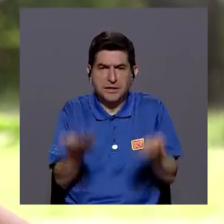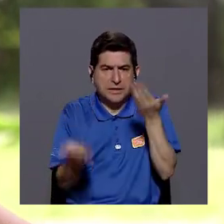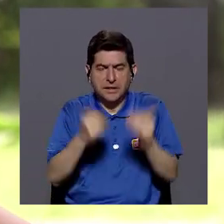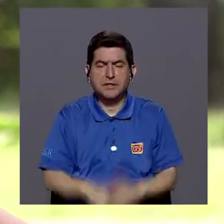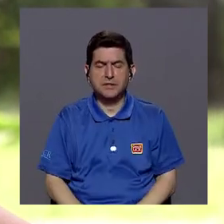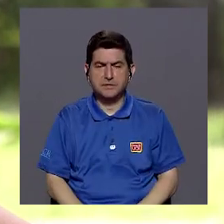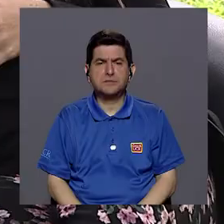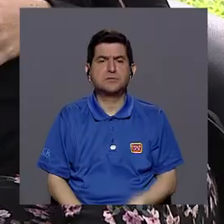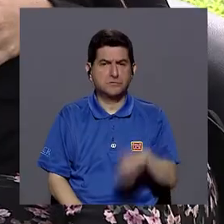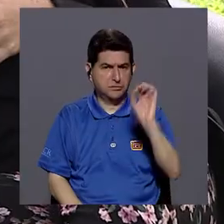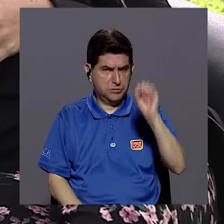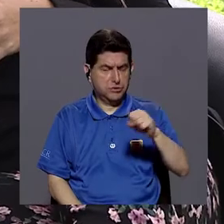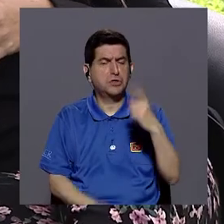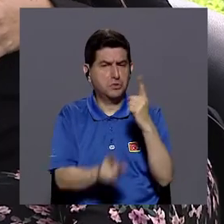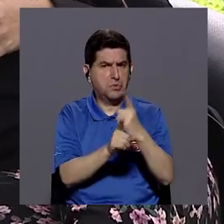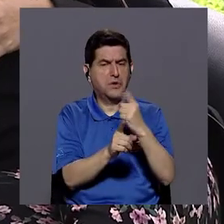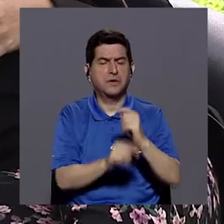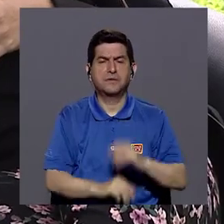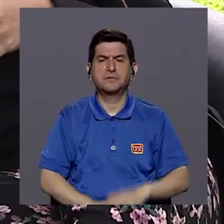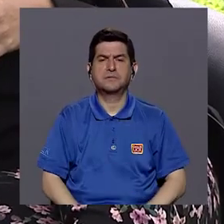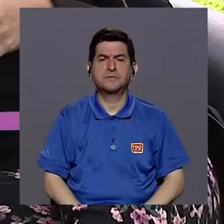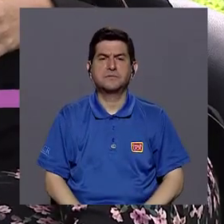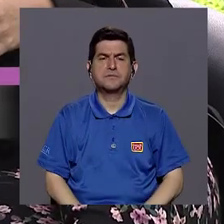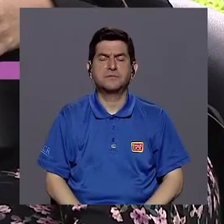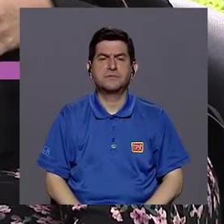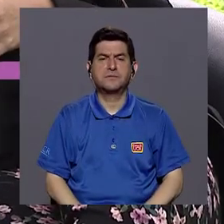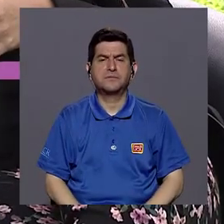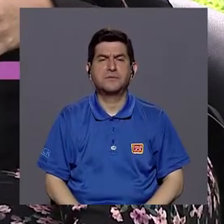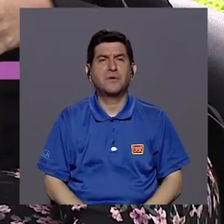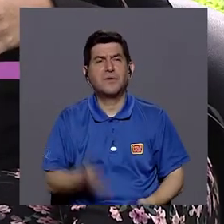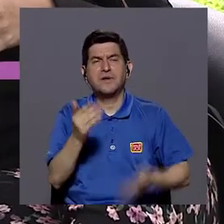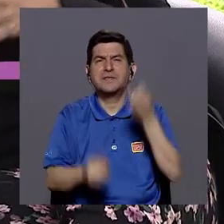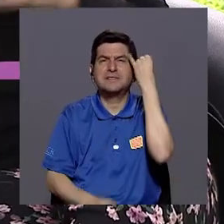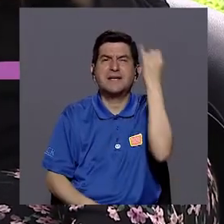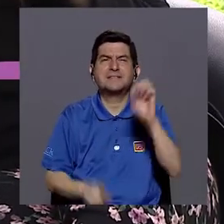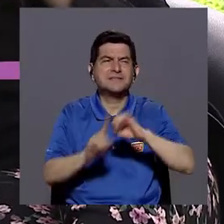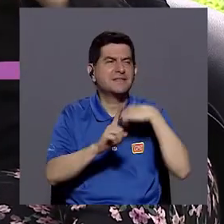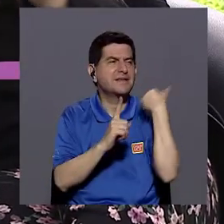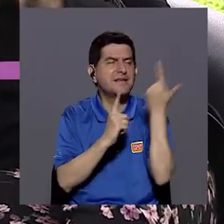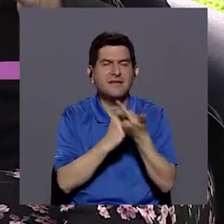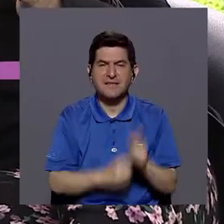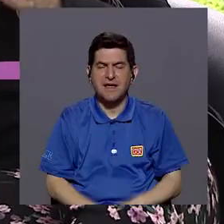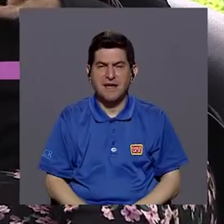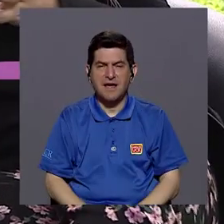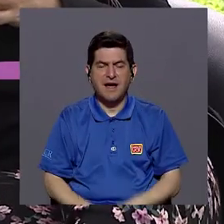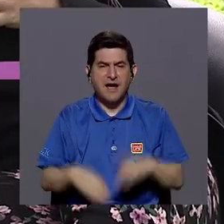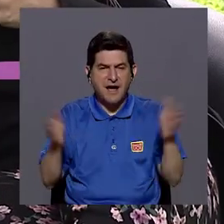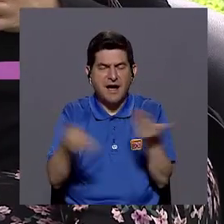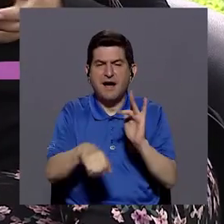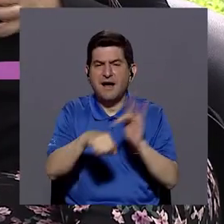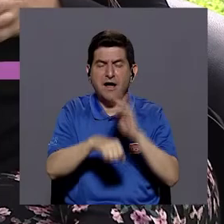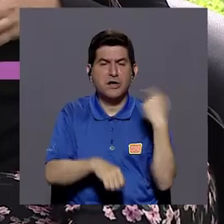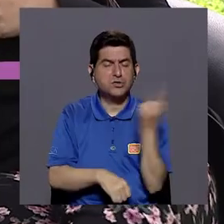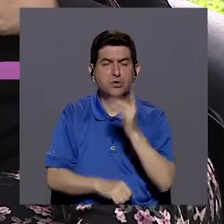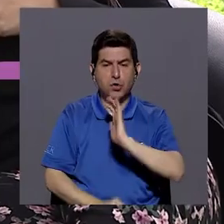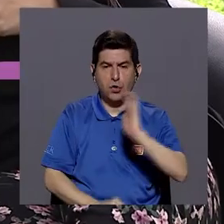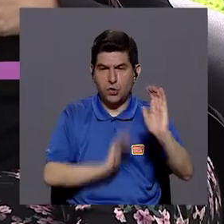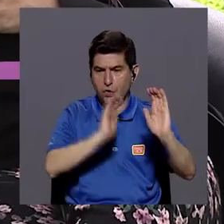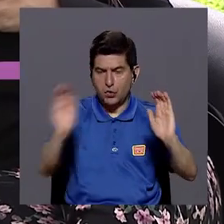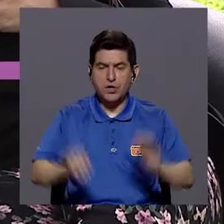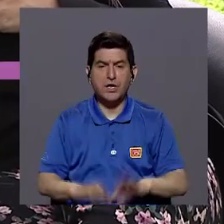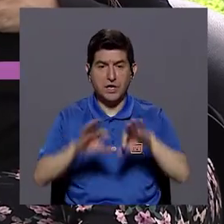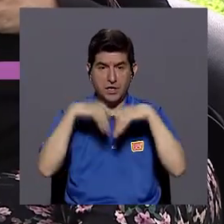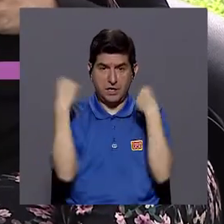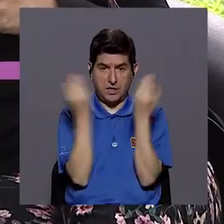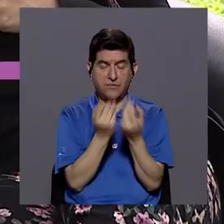Por supuesto que no. Sí, de hecho que está como en el imaginario social, se cree que la estimulación temprana solo es para niños o niños con